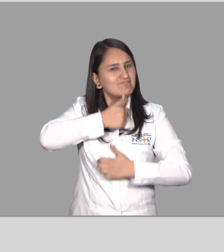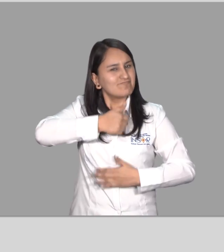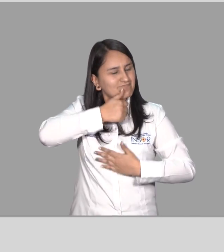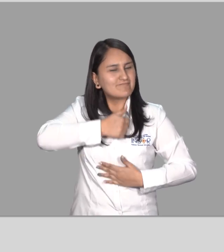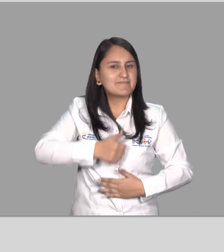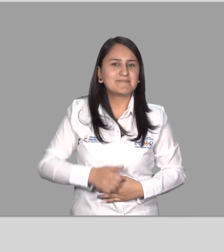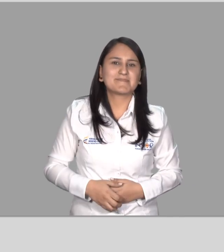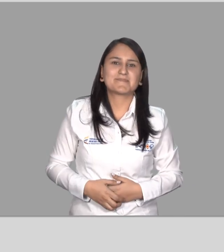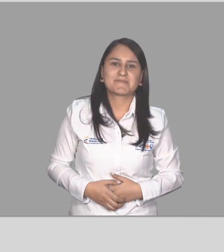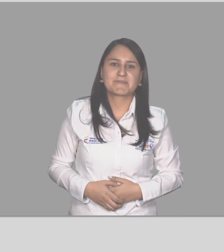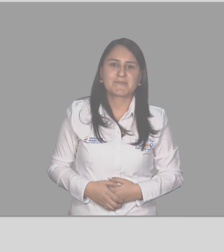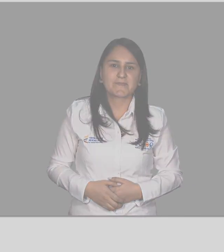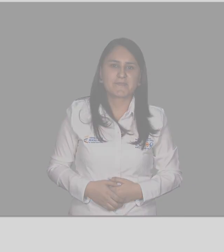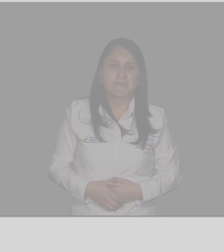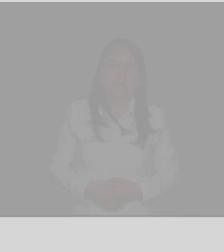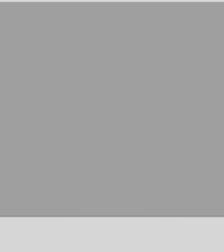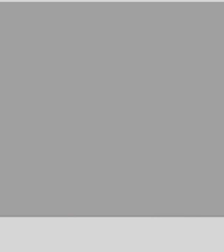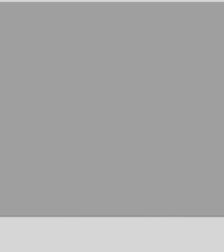tolerante